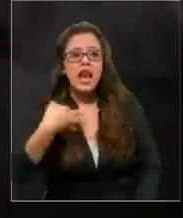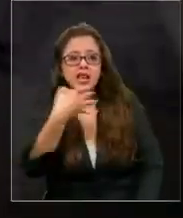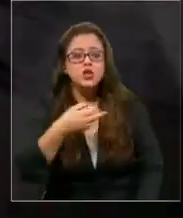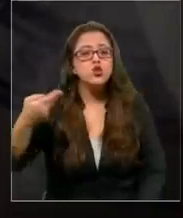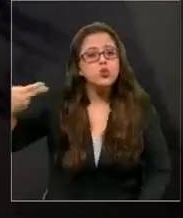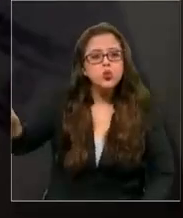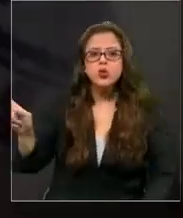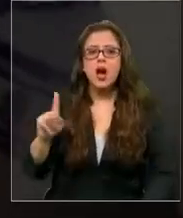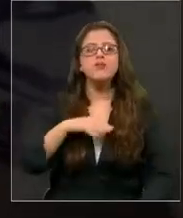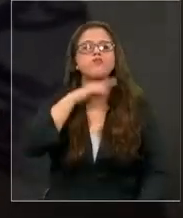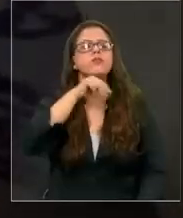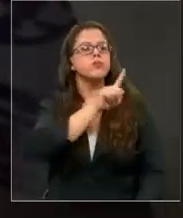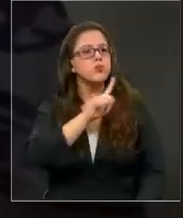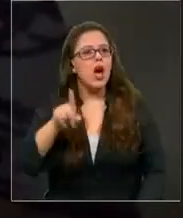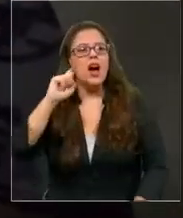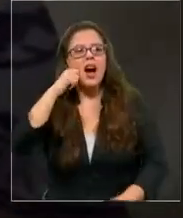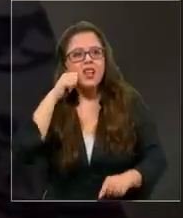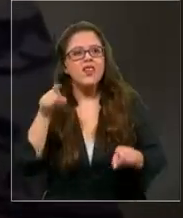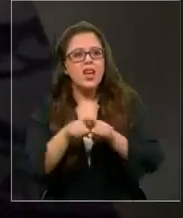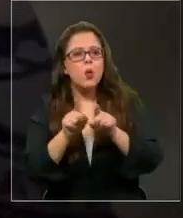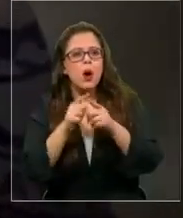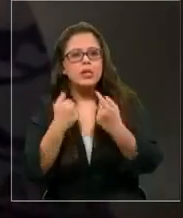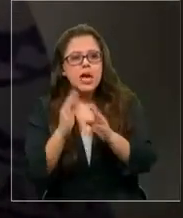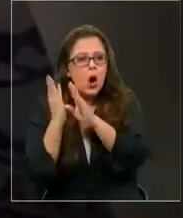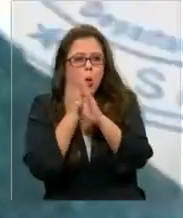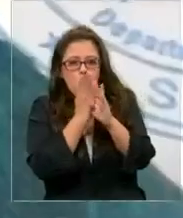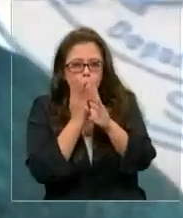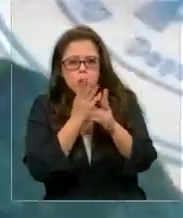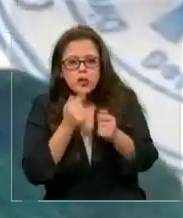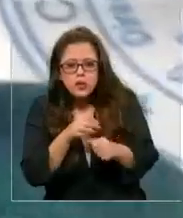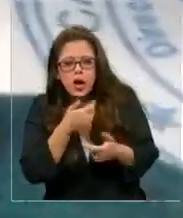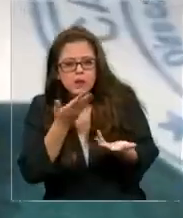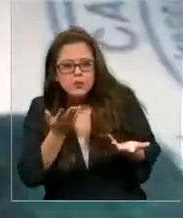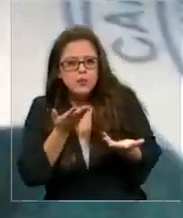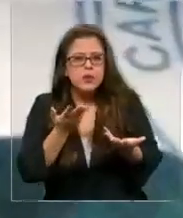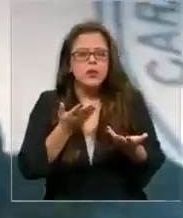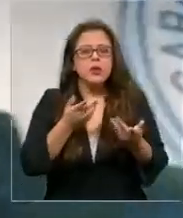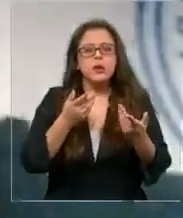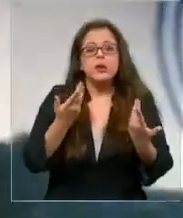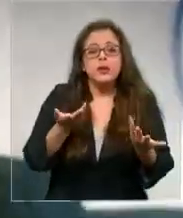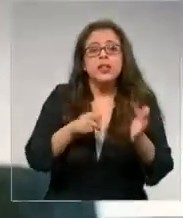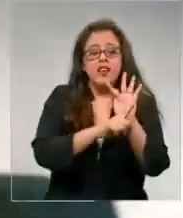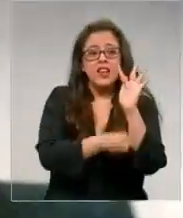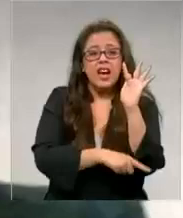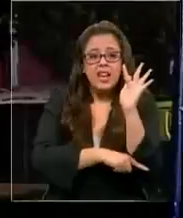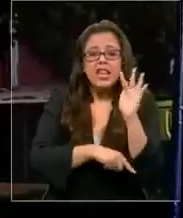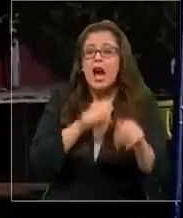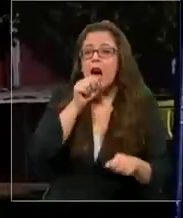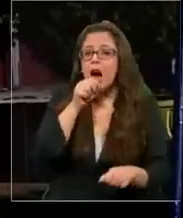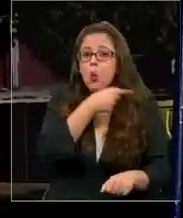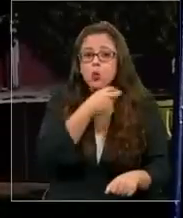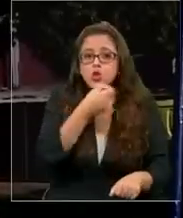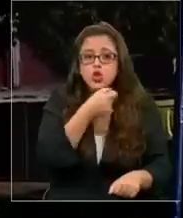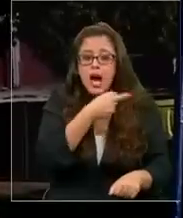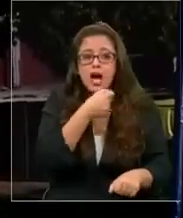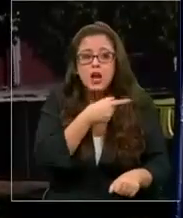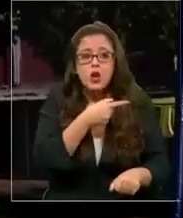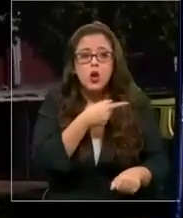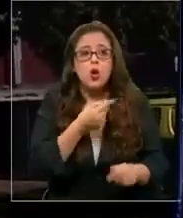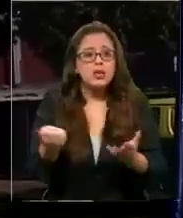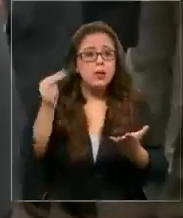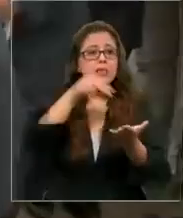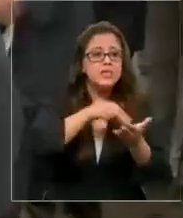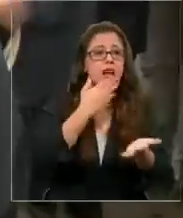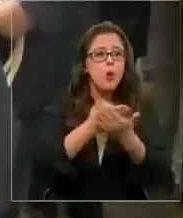bastaron. Era una coartada débil que aprovechó la fiscalía para acusarlo de estar presente a la hora que el cabo Galindo era